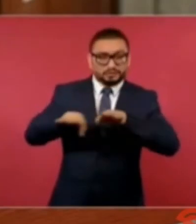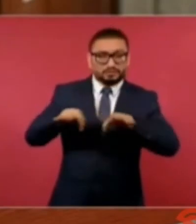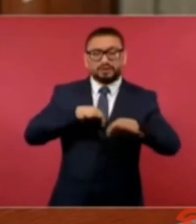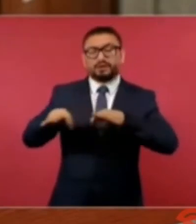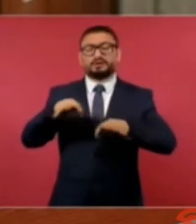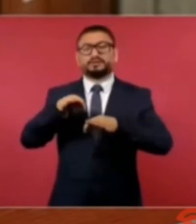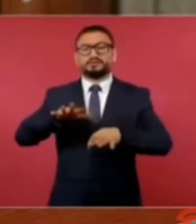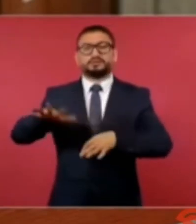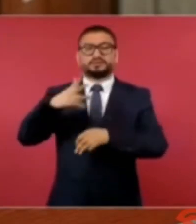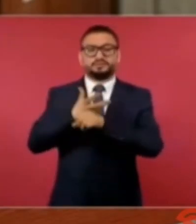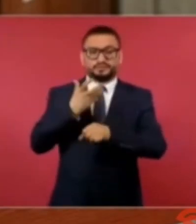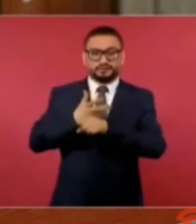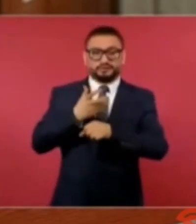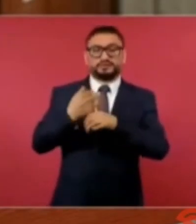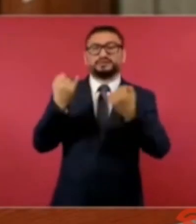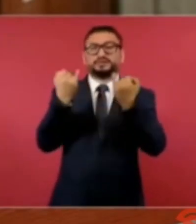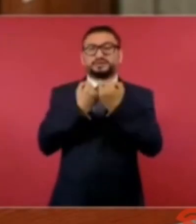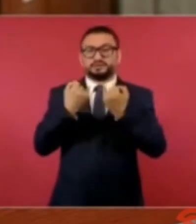y de jóvenes DAC